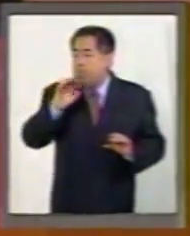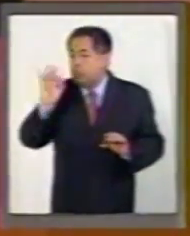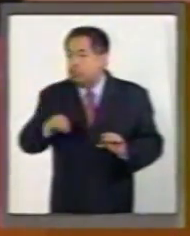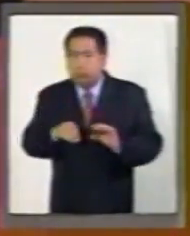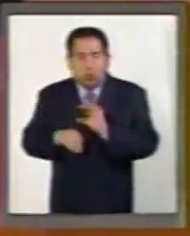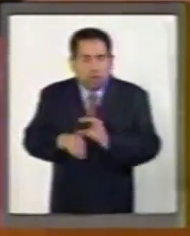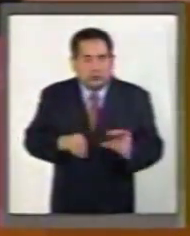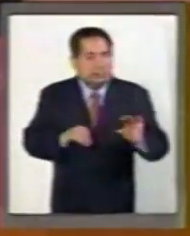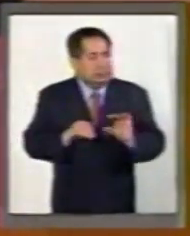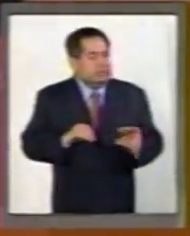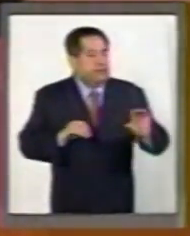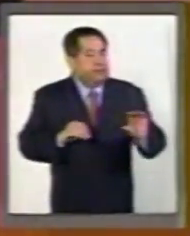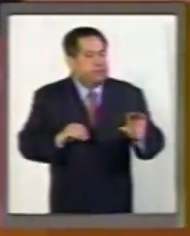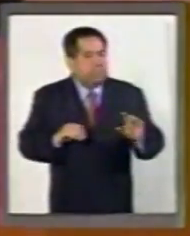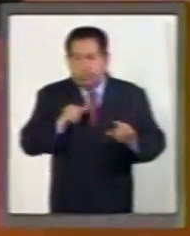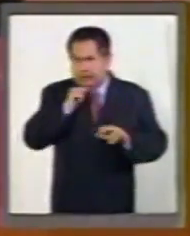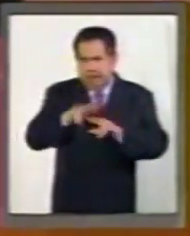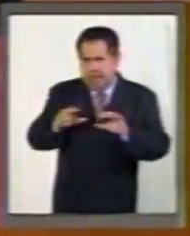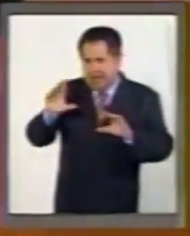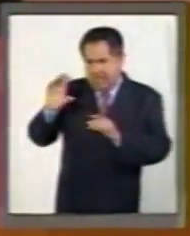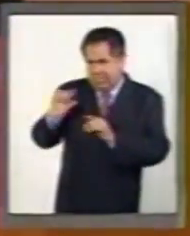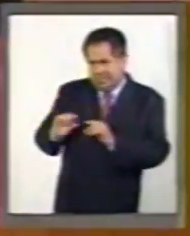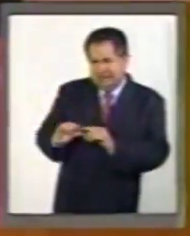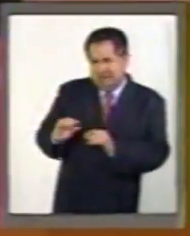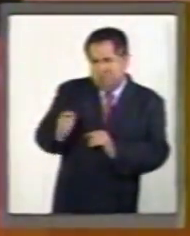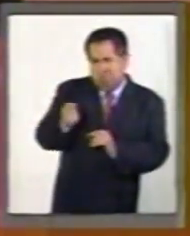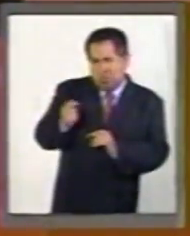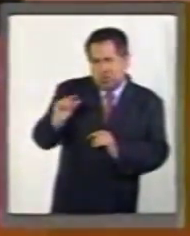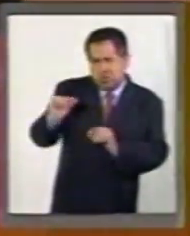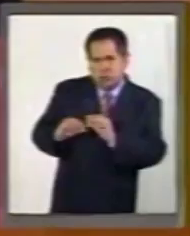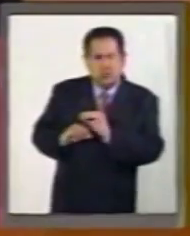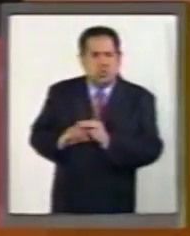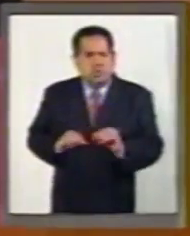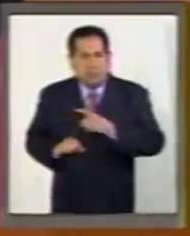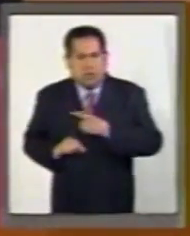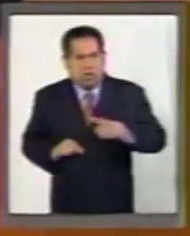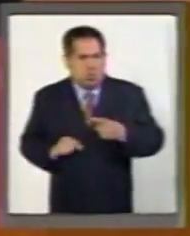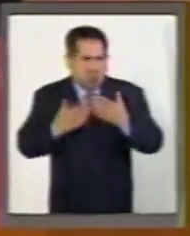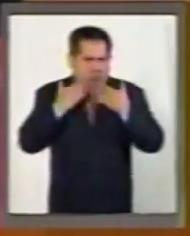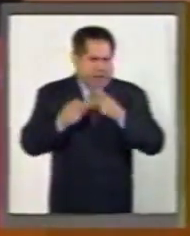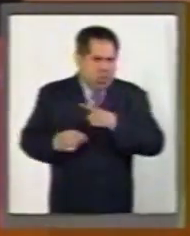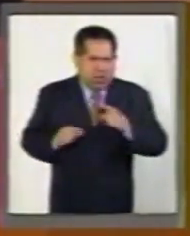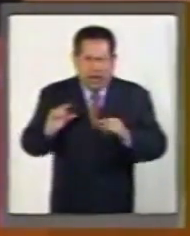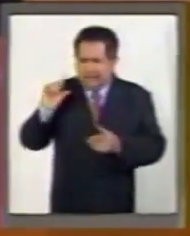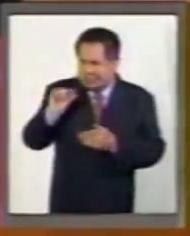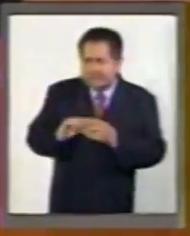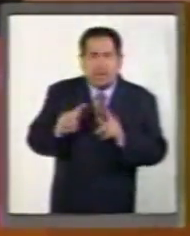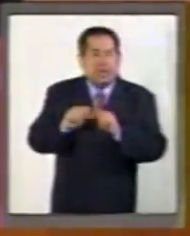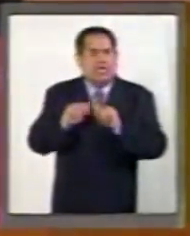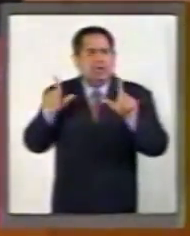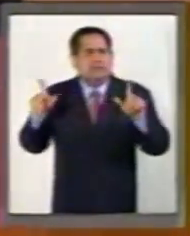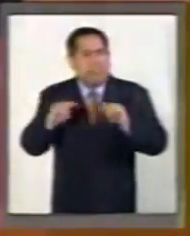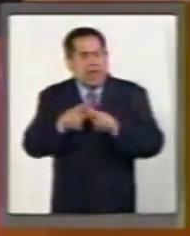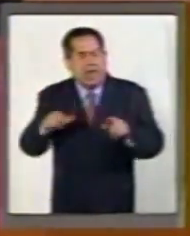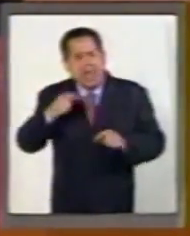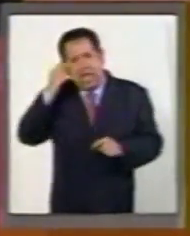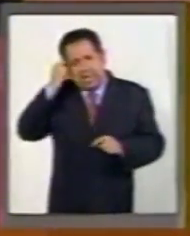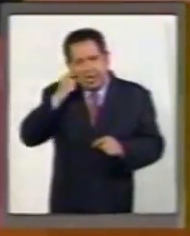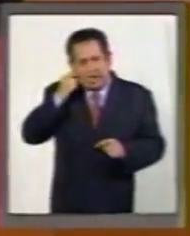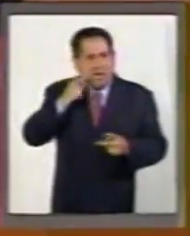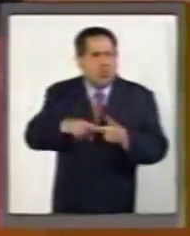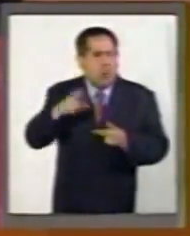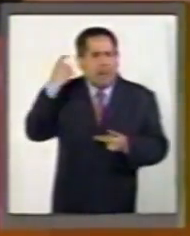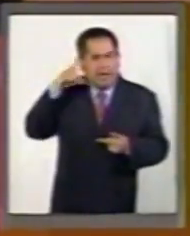Los que no destinan prácticamente nada al pago de la deuda, porque no deben, Tlaxcala, Guerrero,